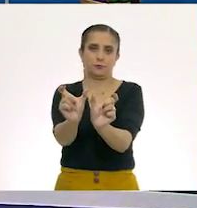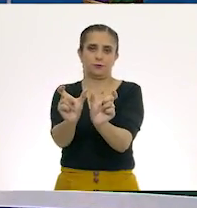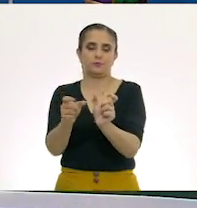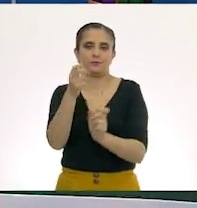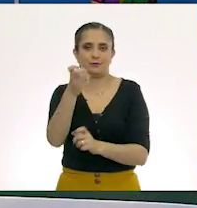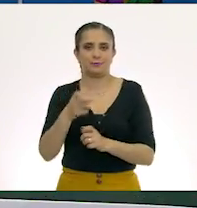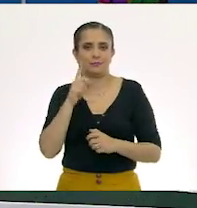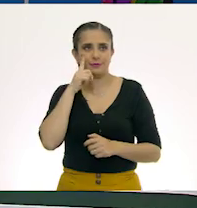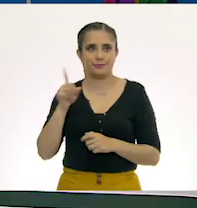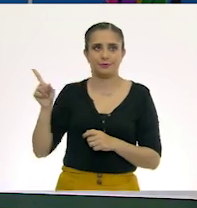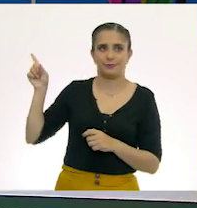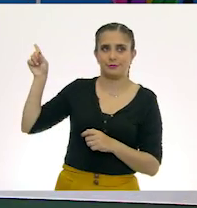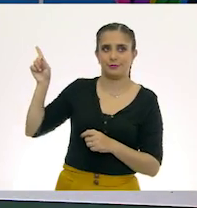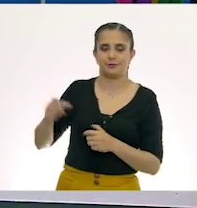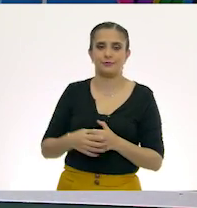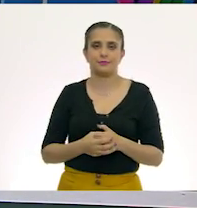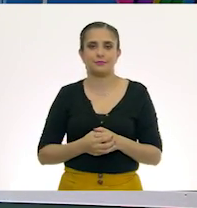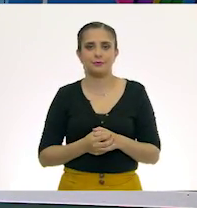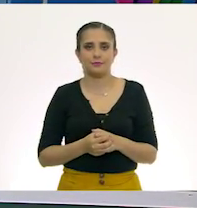Sí. A ver.